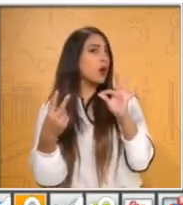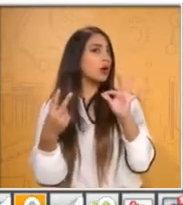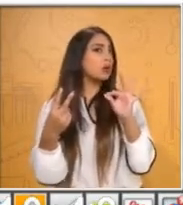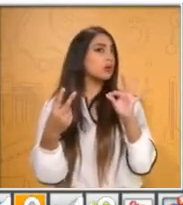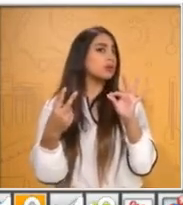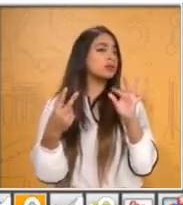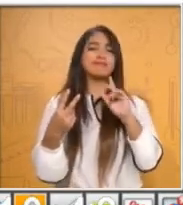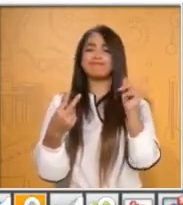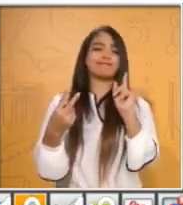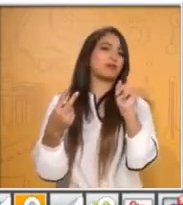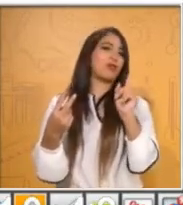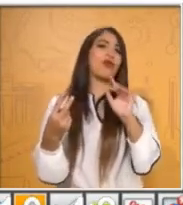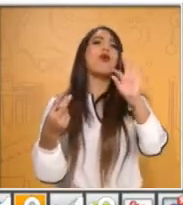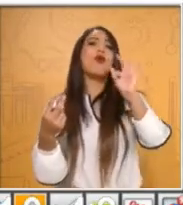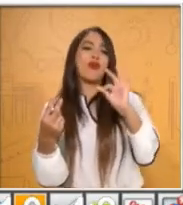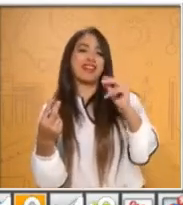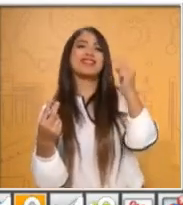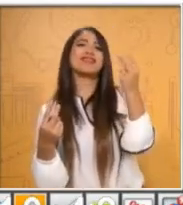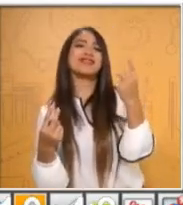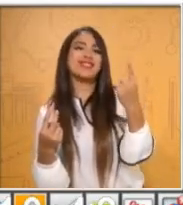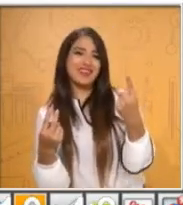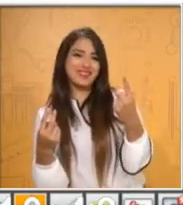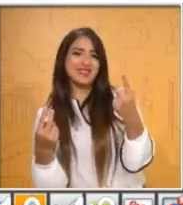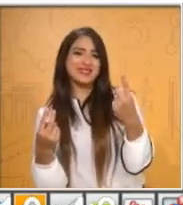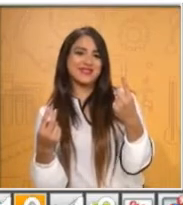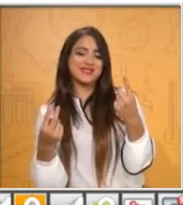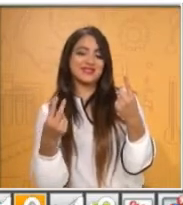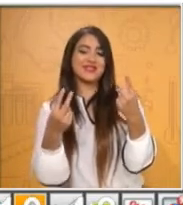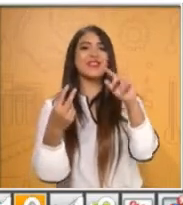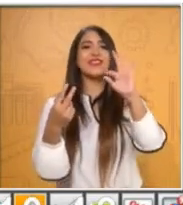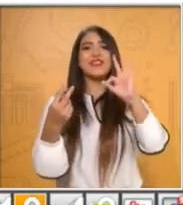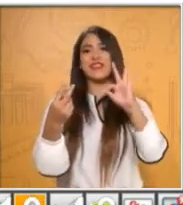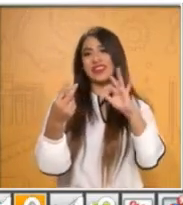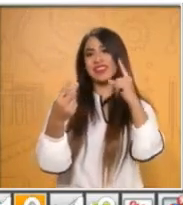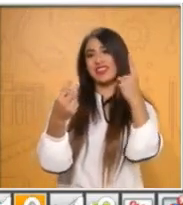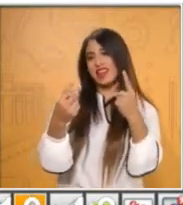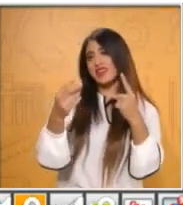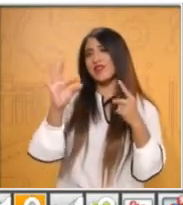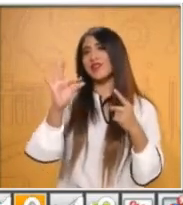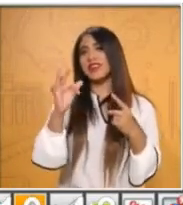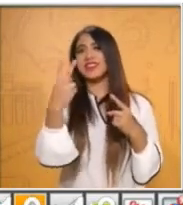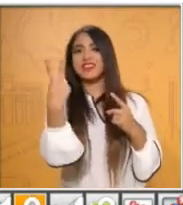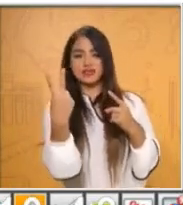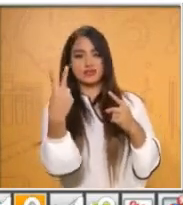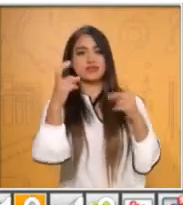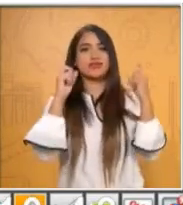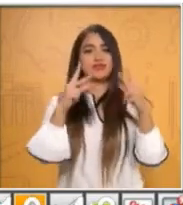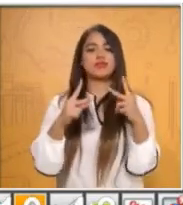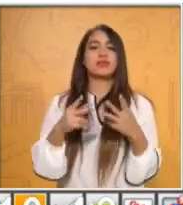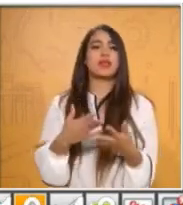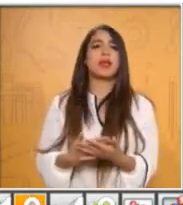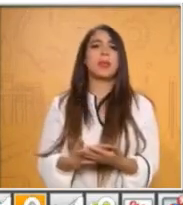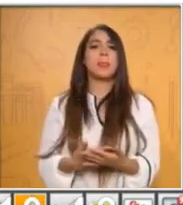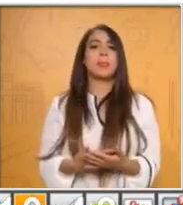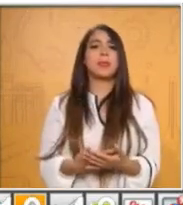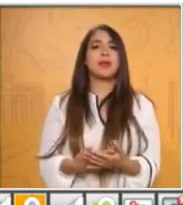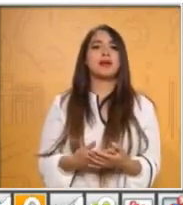41. Muy bien. Y llegamos al 42. Siguiente ejercicio. 74.